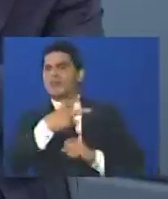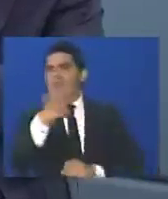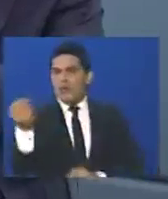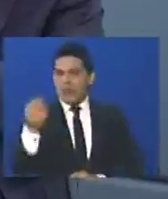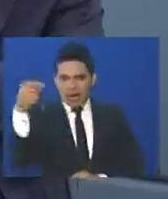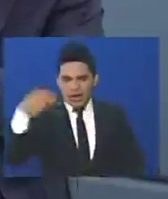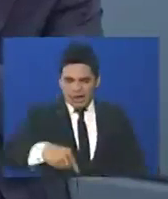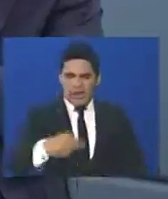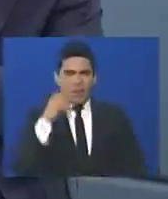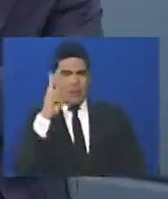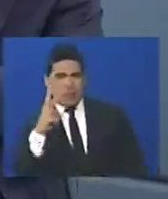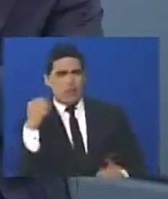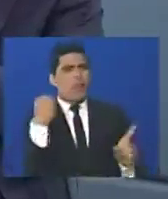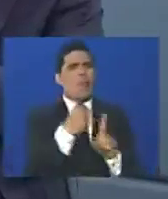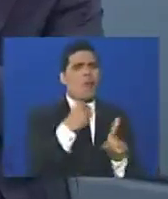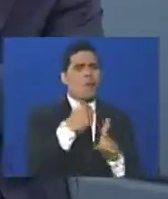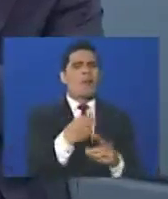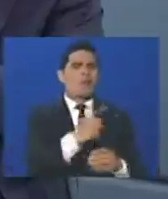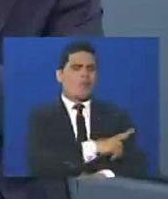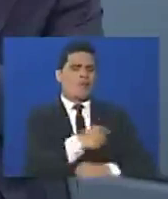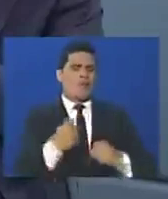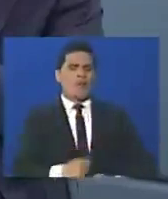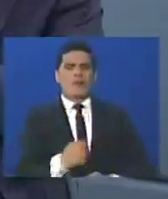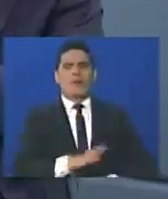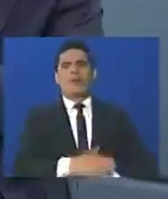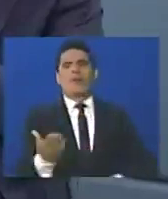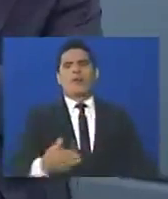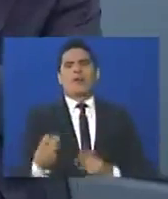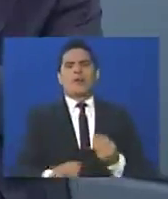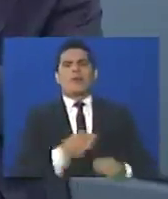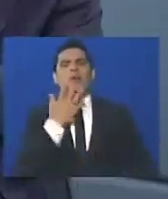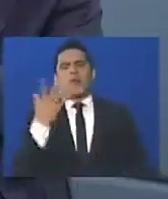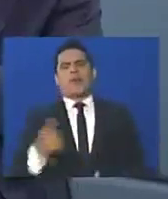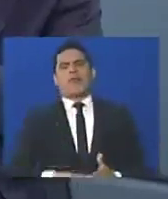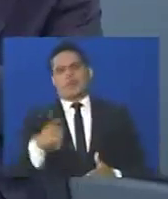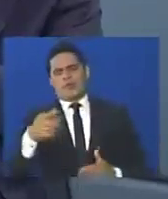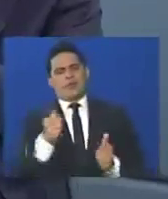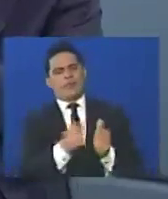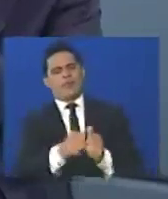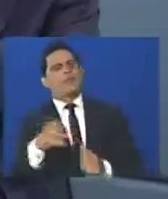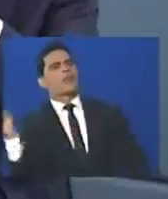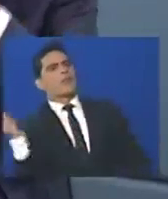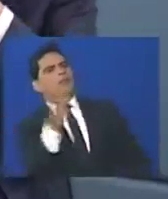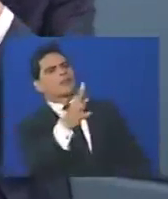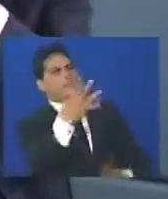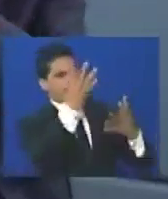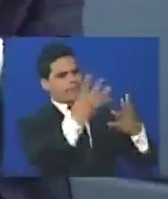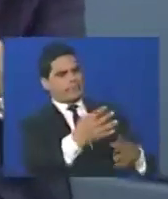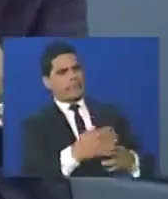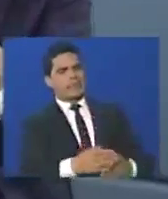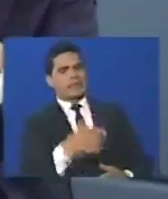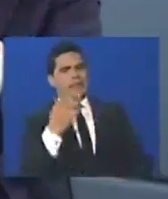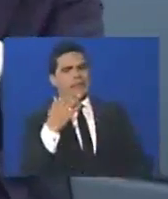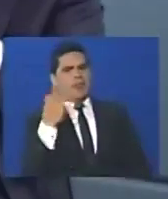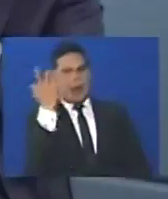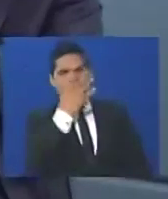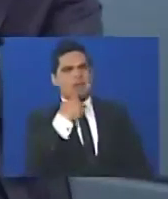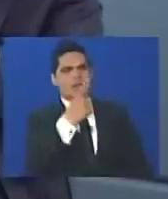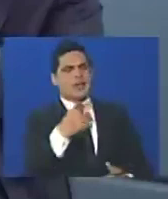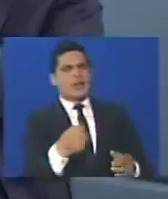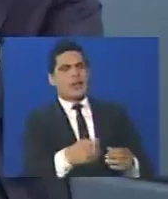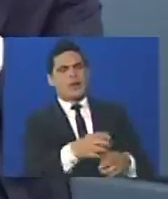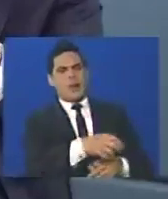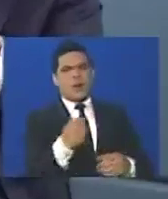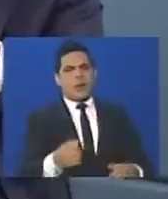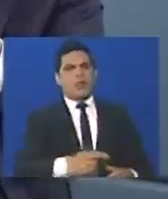aquí ha habido un uso excesivo de la fuerza, porque repito, no puede ser que por romper una vidriera o por romper una